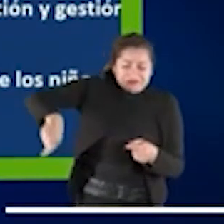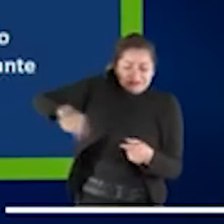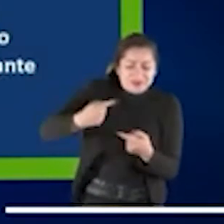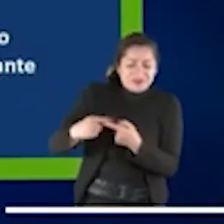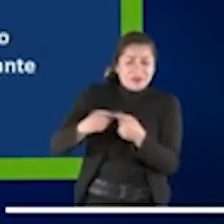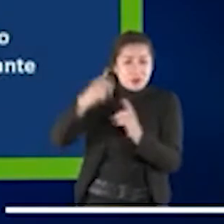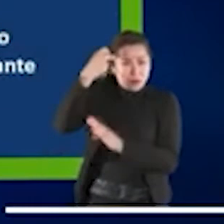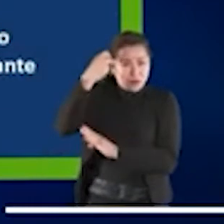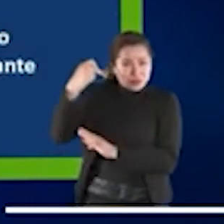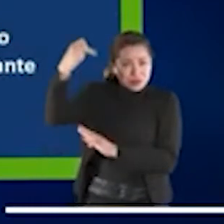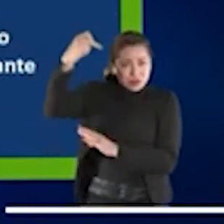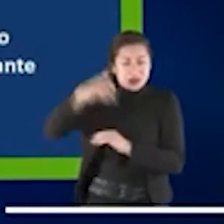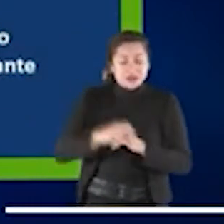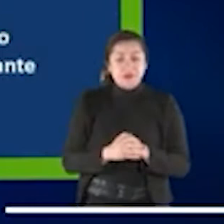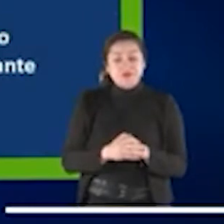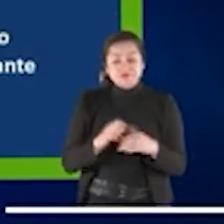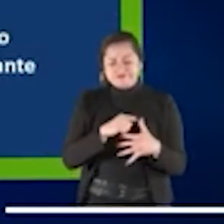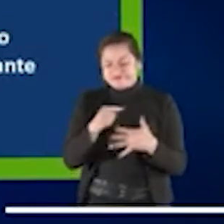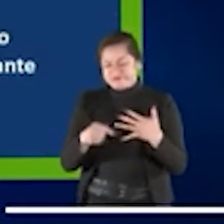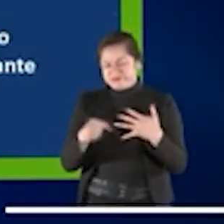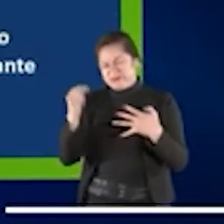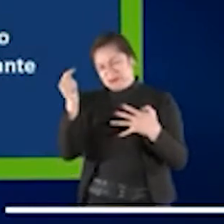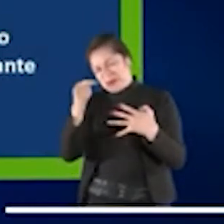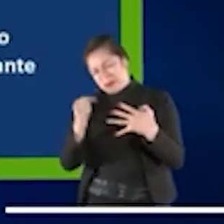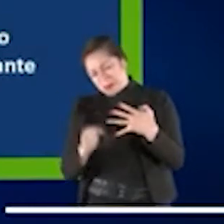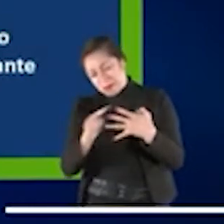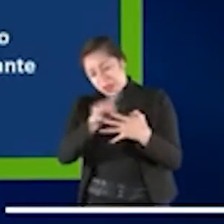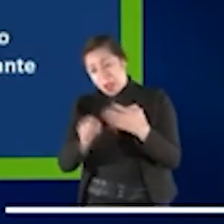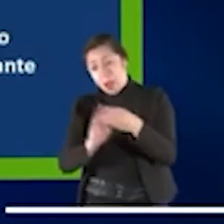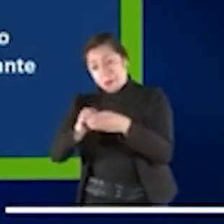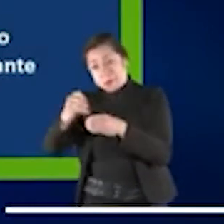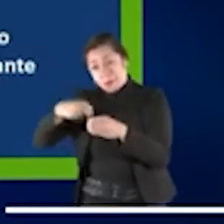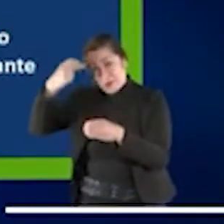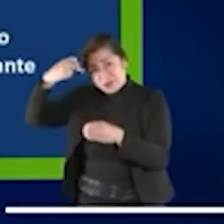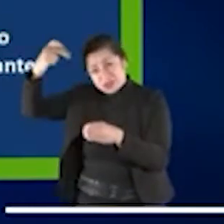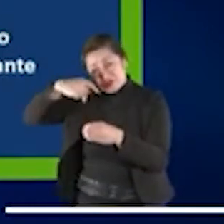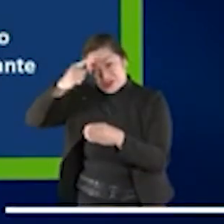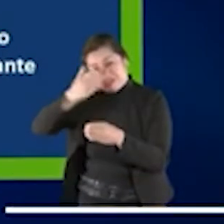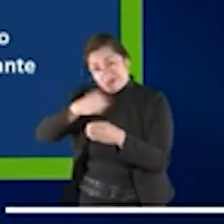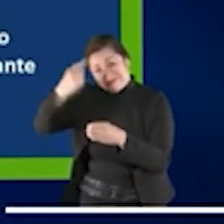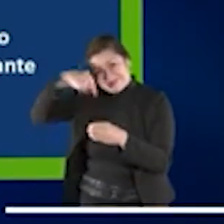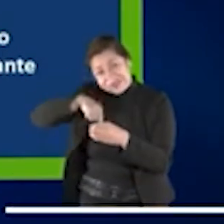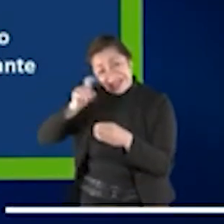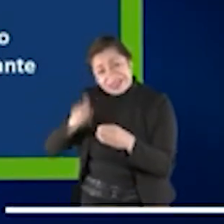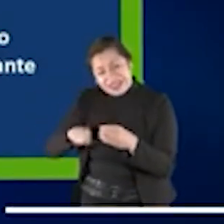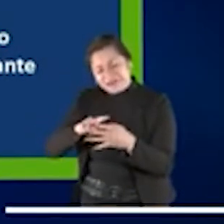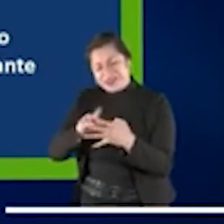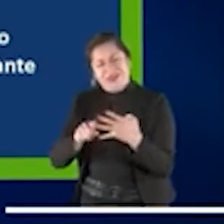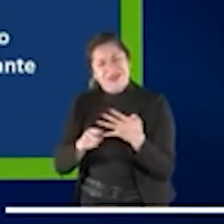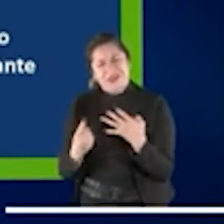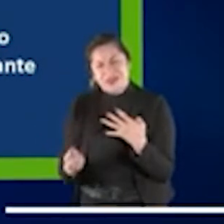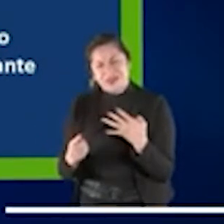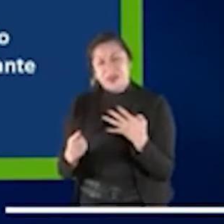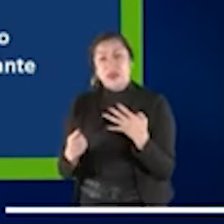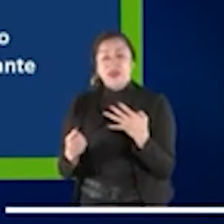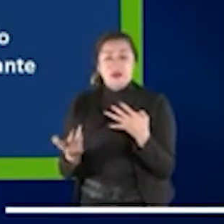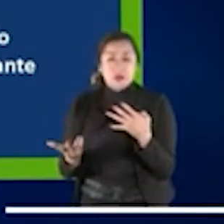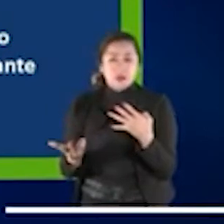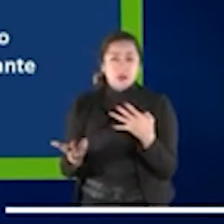finalmente, el último principio es, y seguramente eso